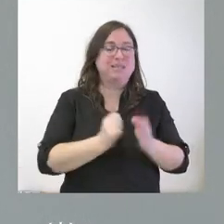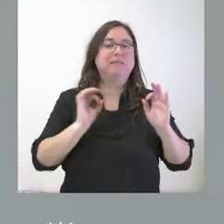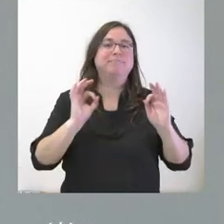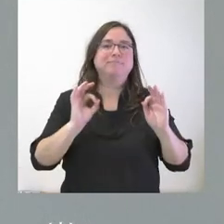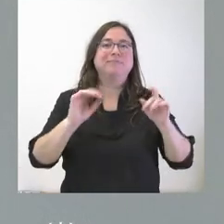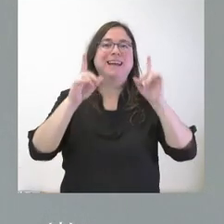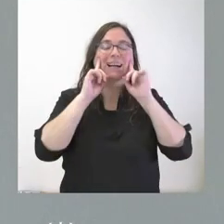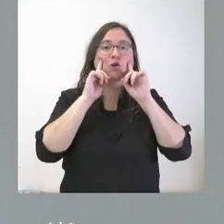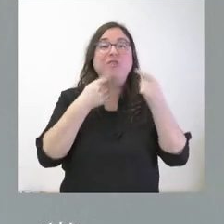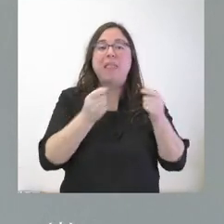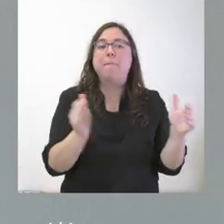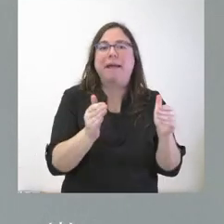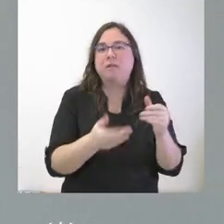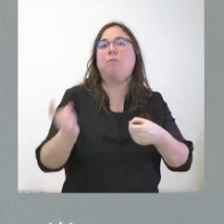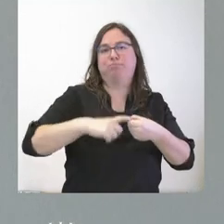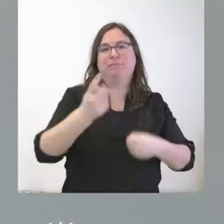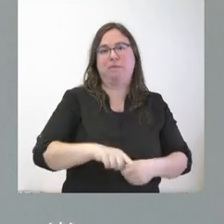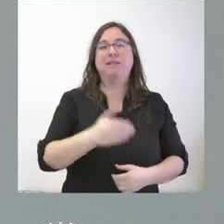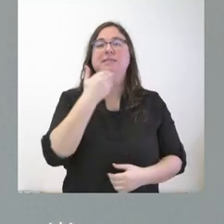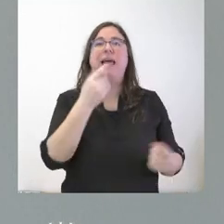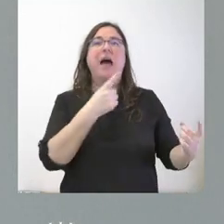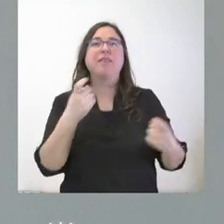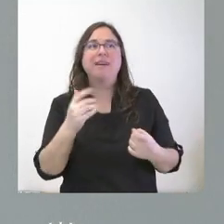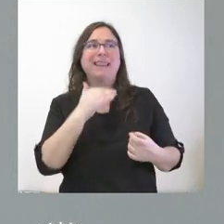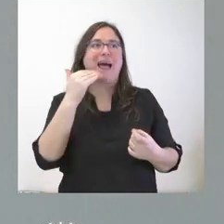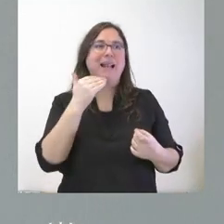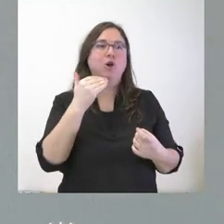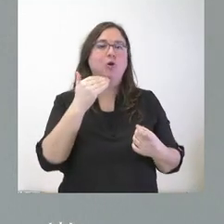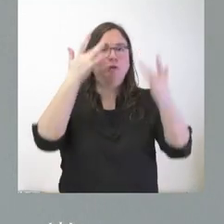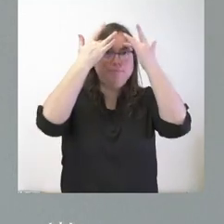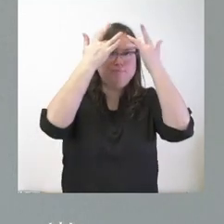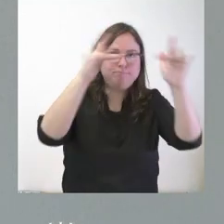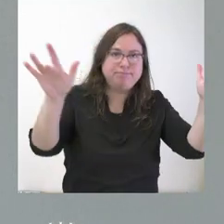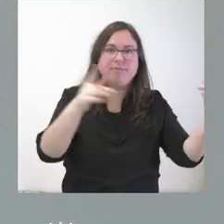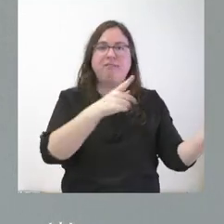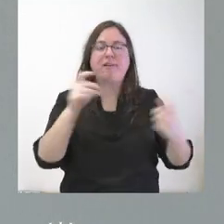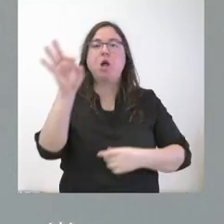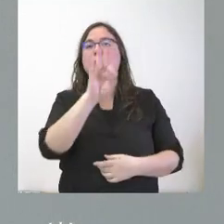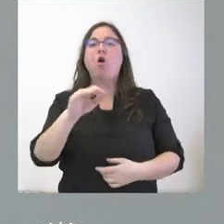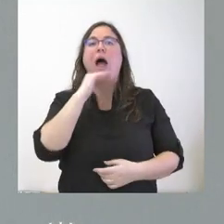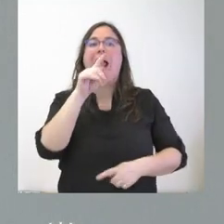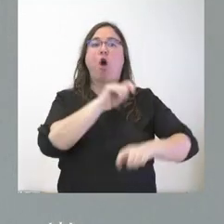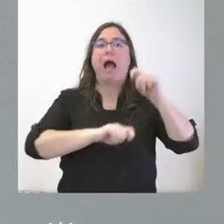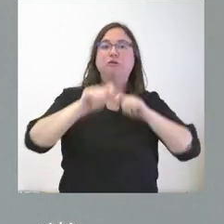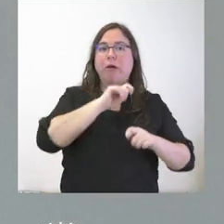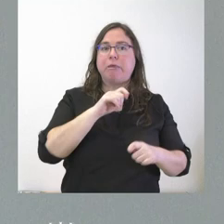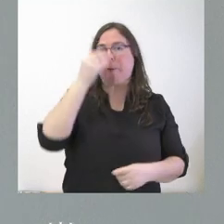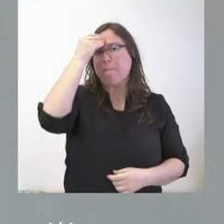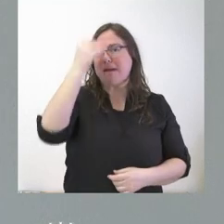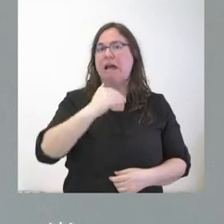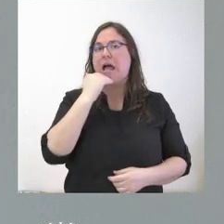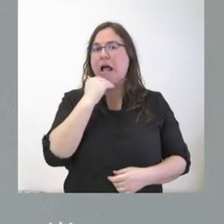los más pequeños. Si hace falta alguna acción de sensibilización o alguna asociación estima que es oportuno